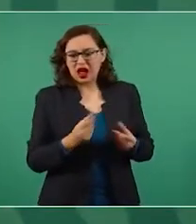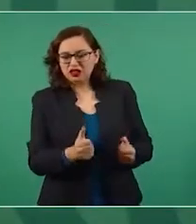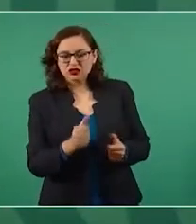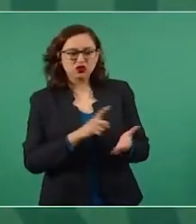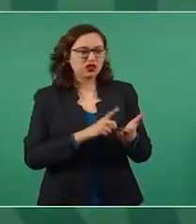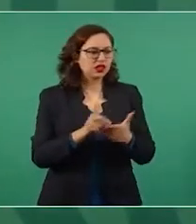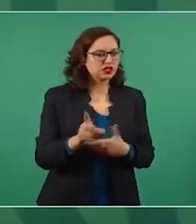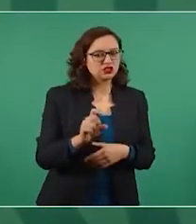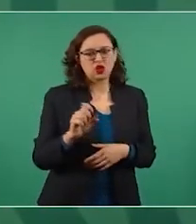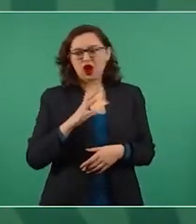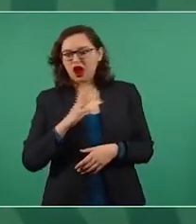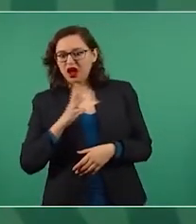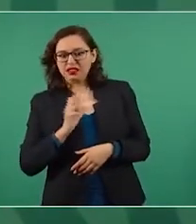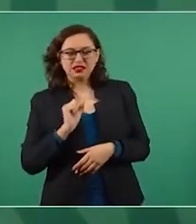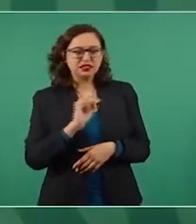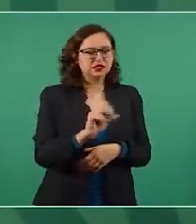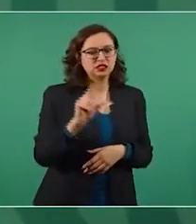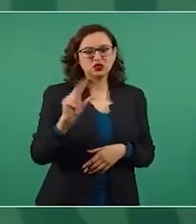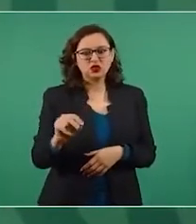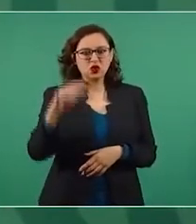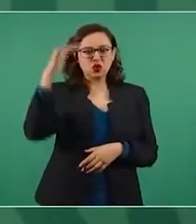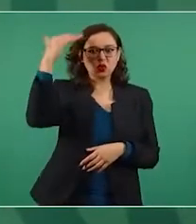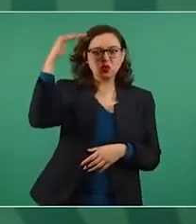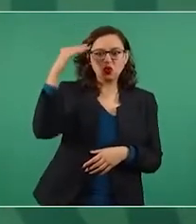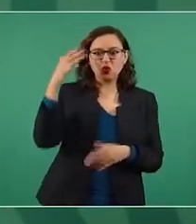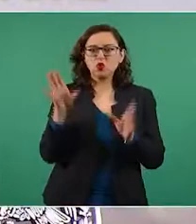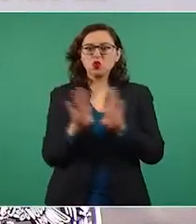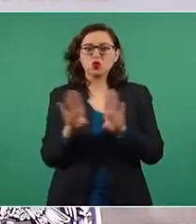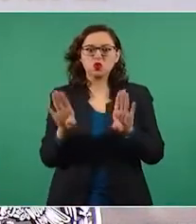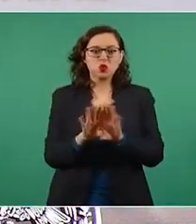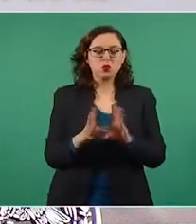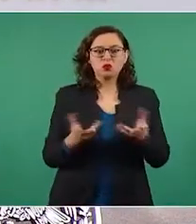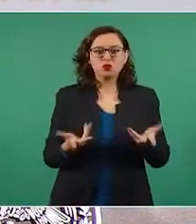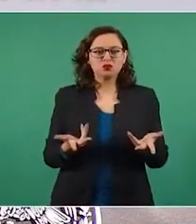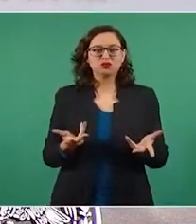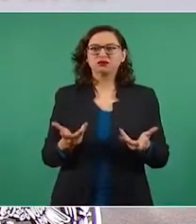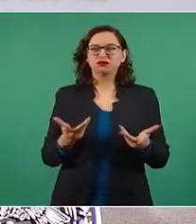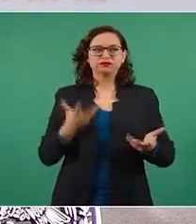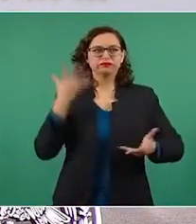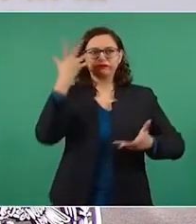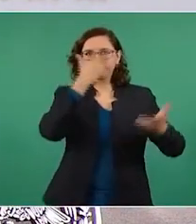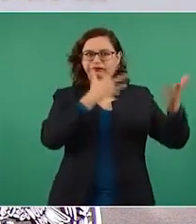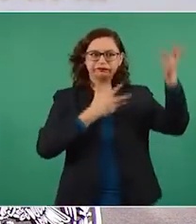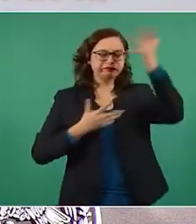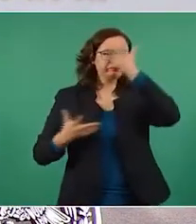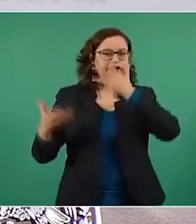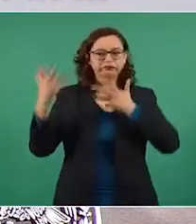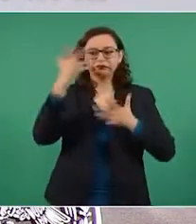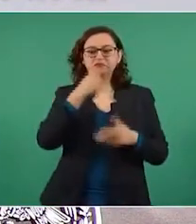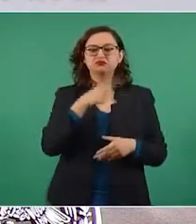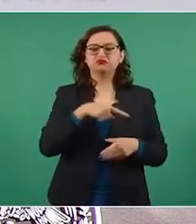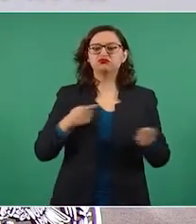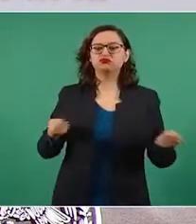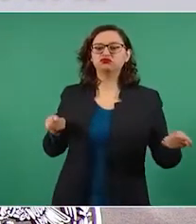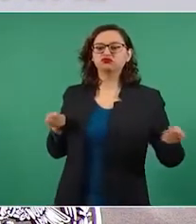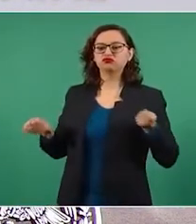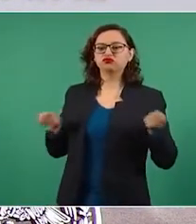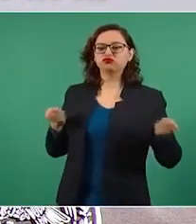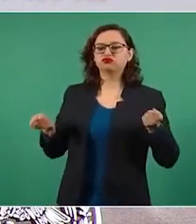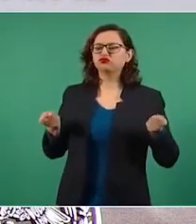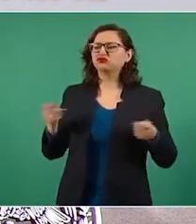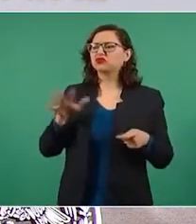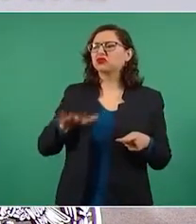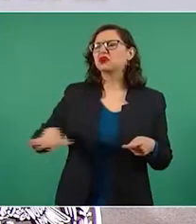quién tiene la madurez de ejercer el recurso público y quién no, como si se tuviese la intención de infantilizar a la